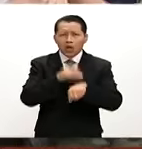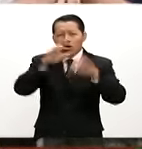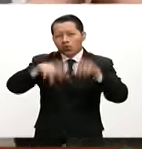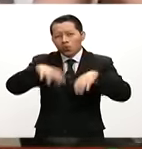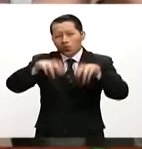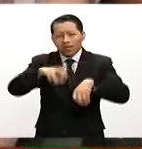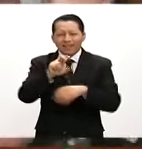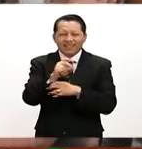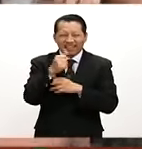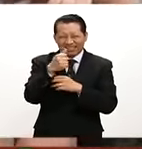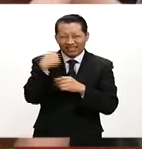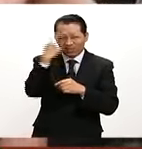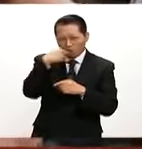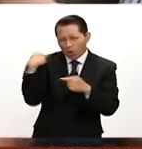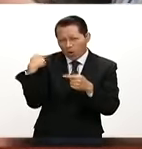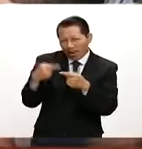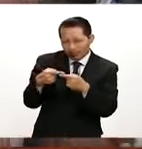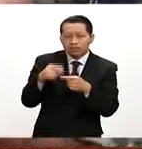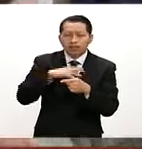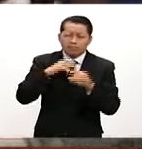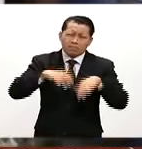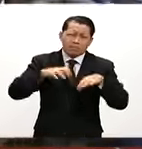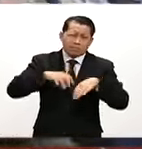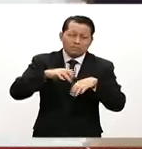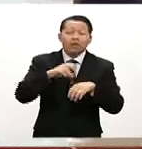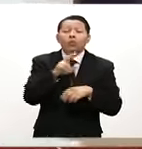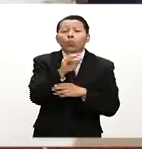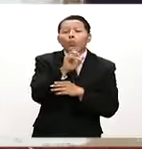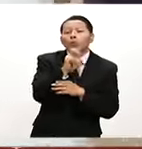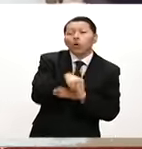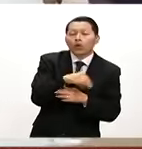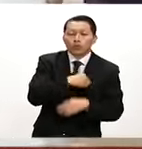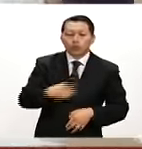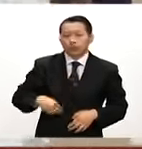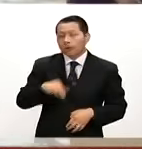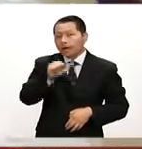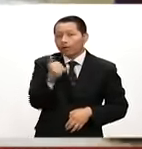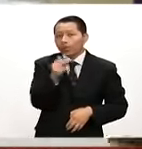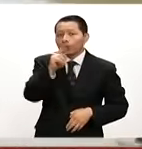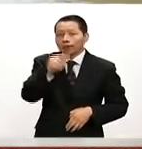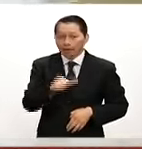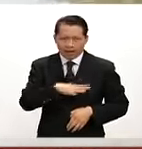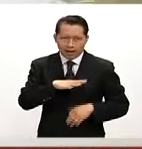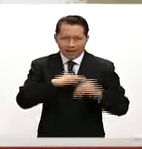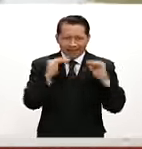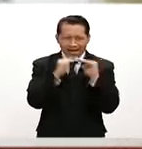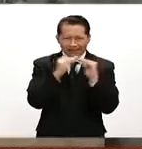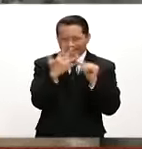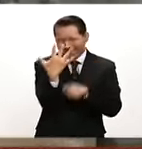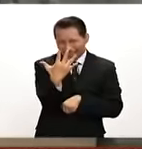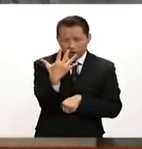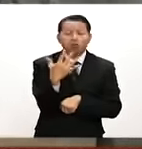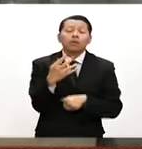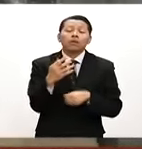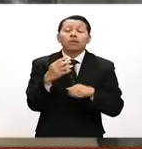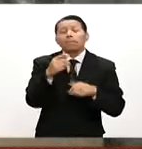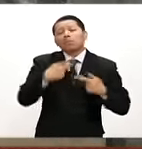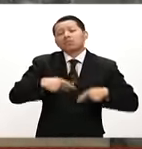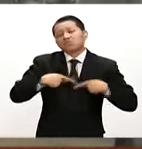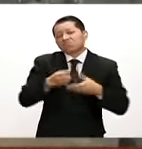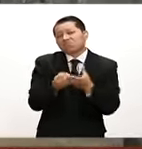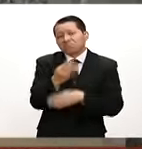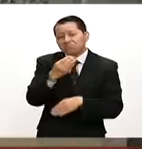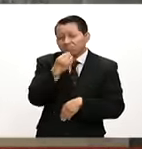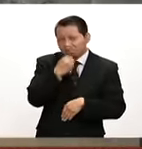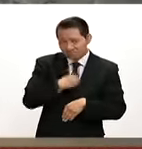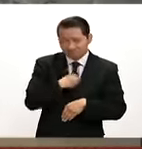en las 36 horas más recientes. En el poblado La Unión, municipio de Ayutla, fueron desalojados cinco viviendas. Además, se registraron 23